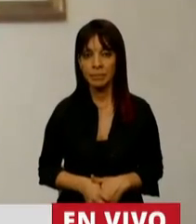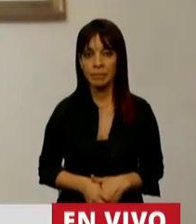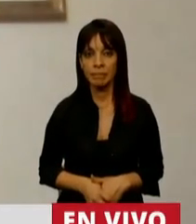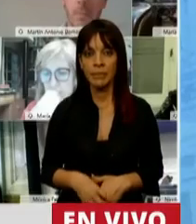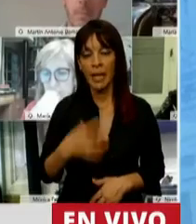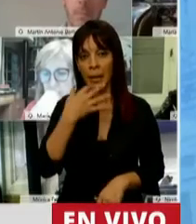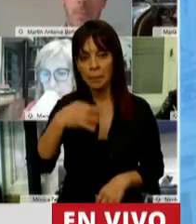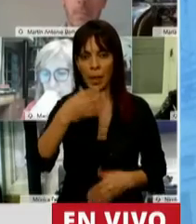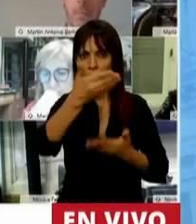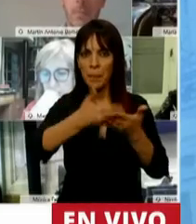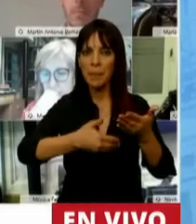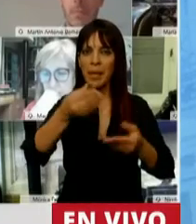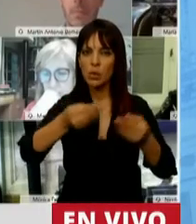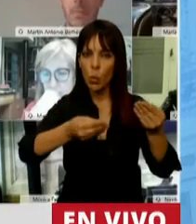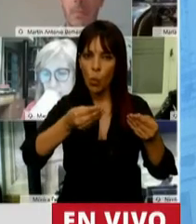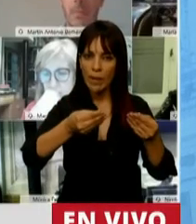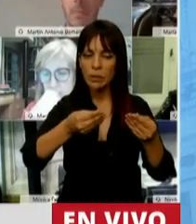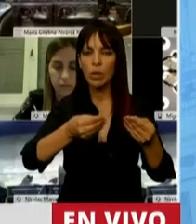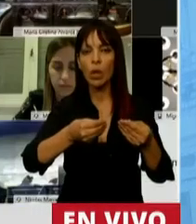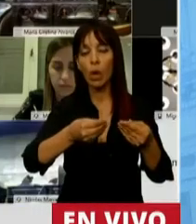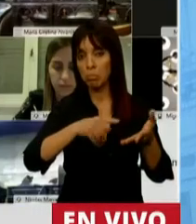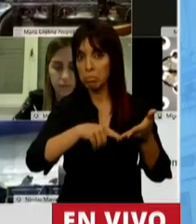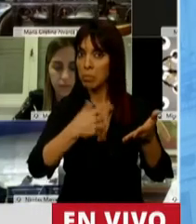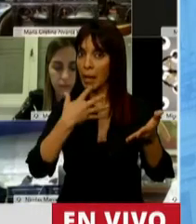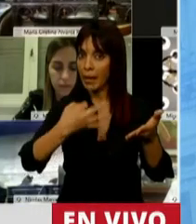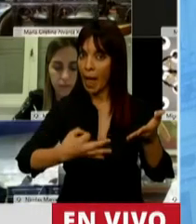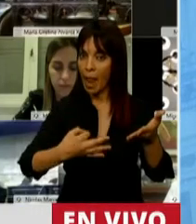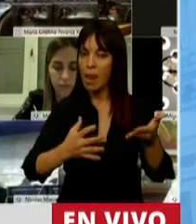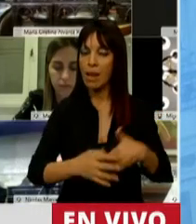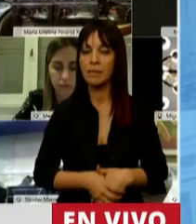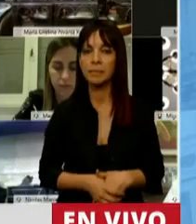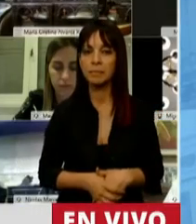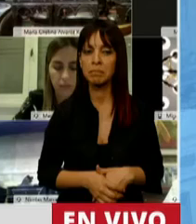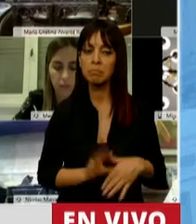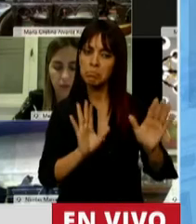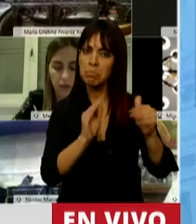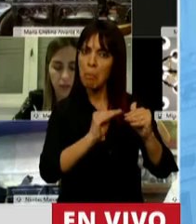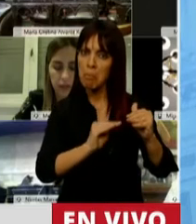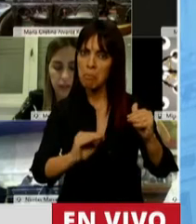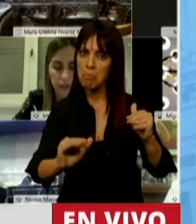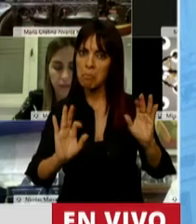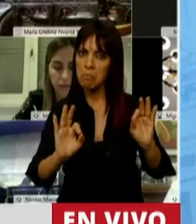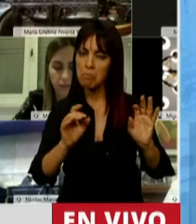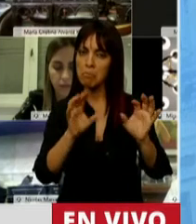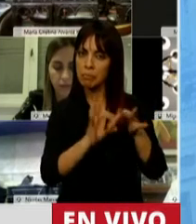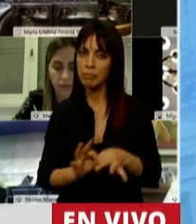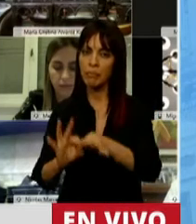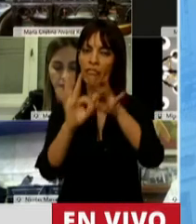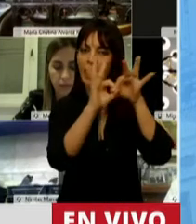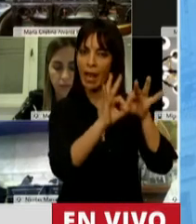un presupuesto que es realista, que es armonioso y federal.